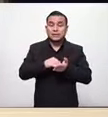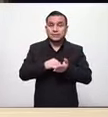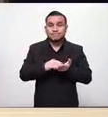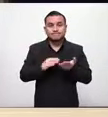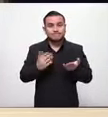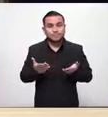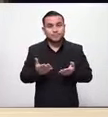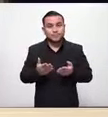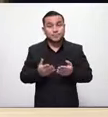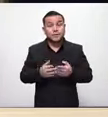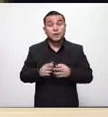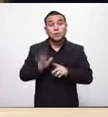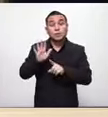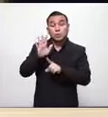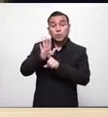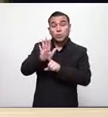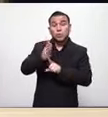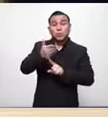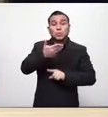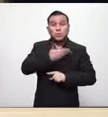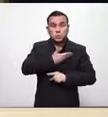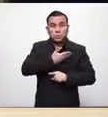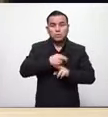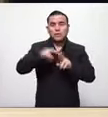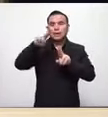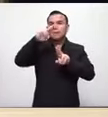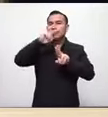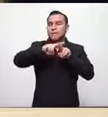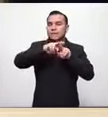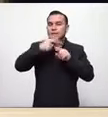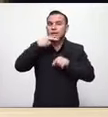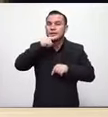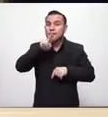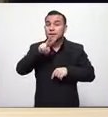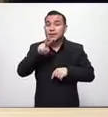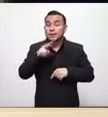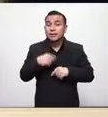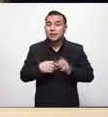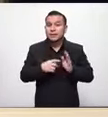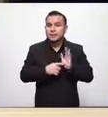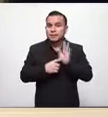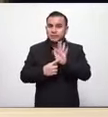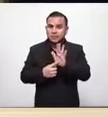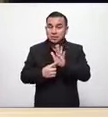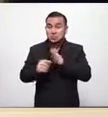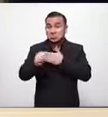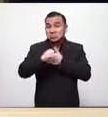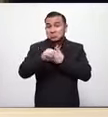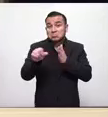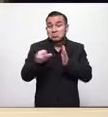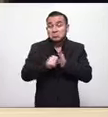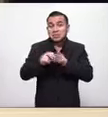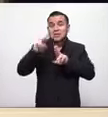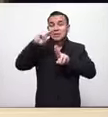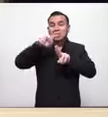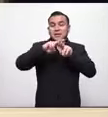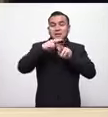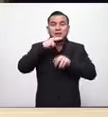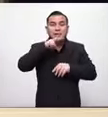más serán estos partidos políticos representados en la asamblea legislativa arena